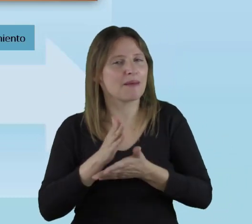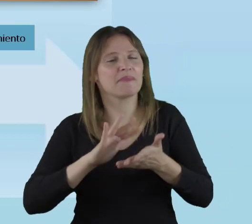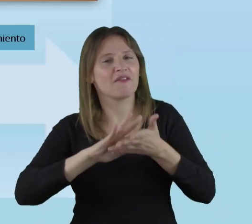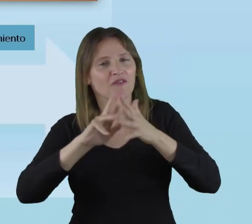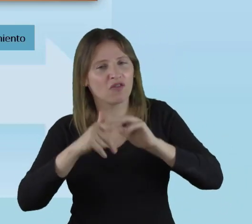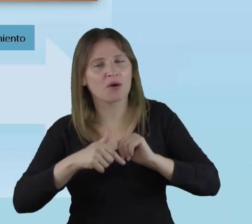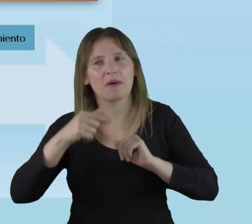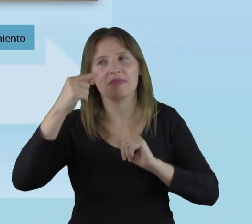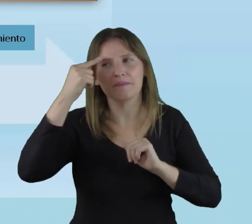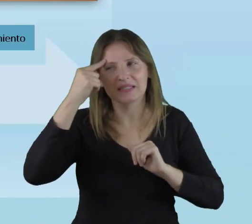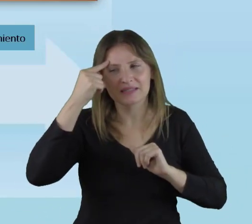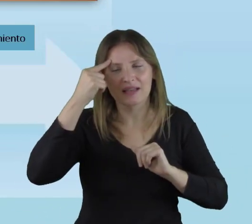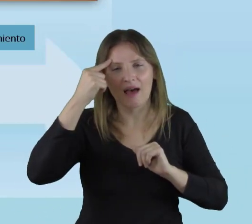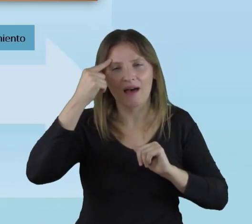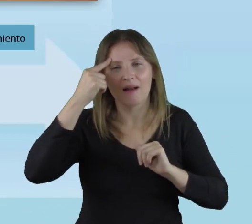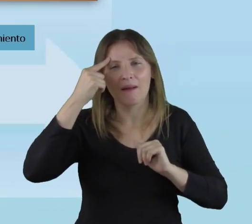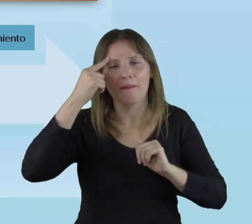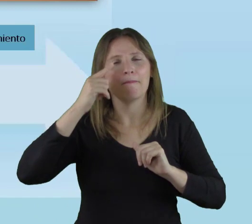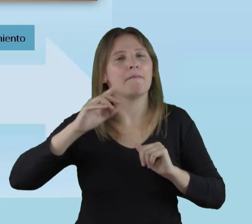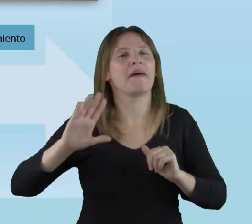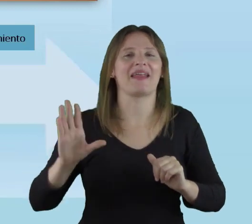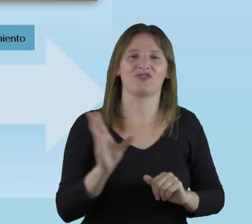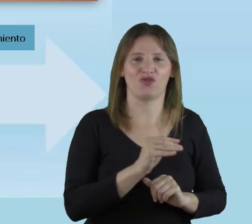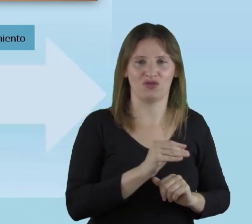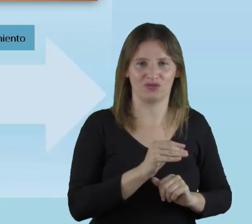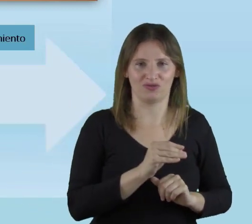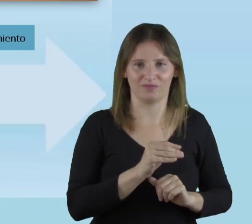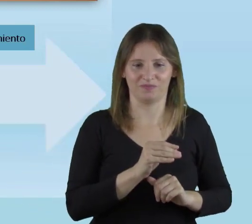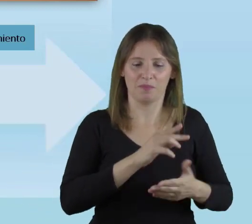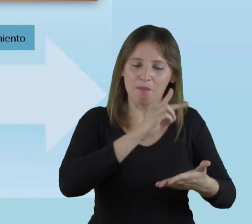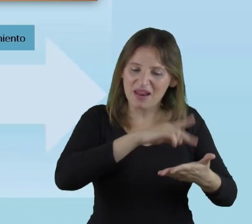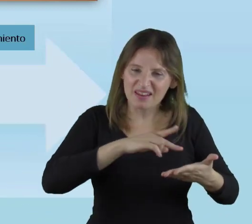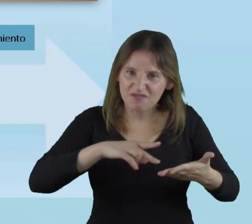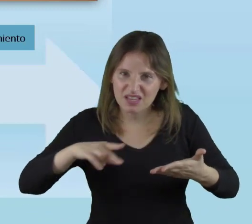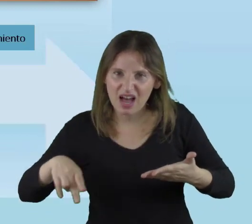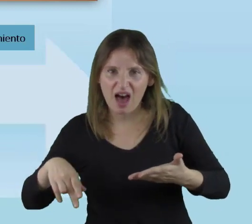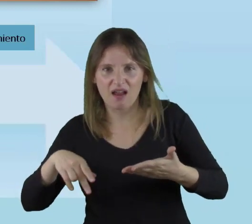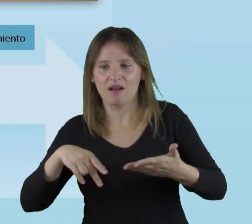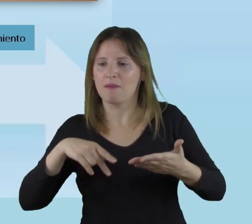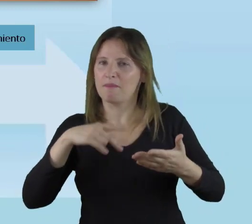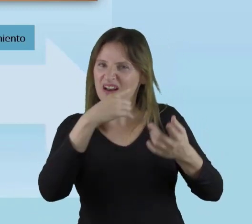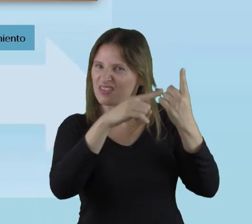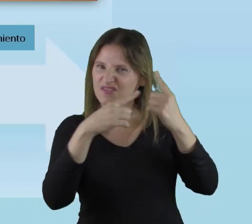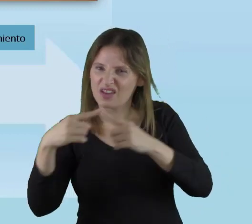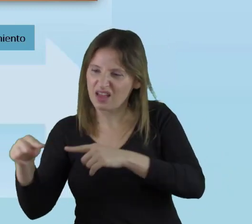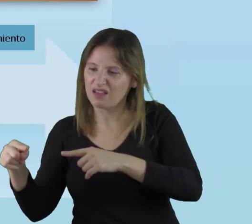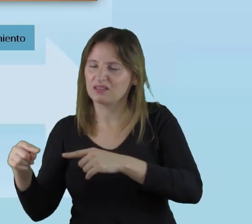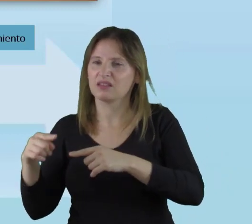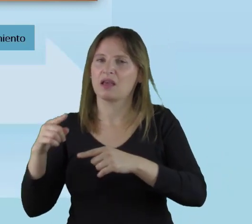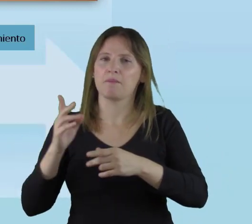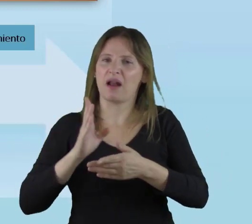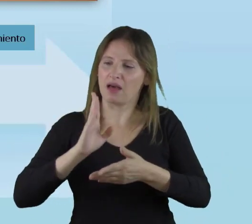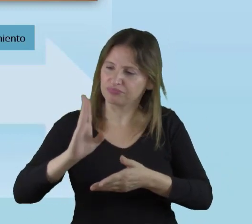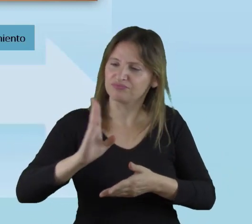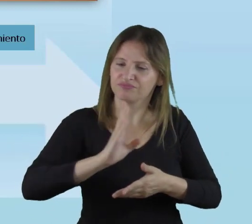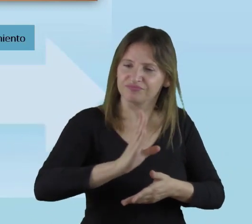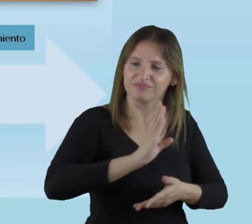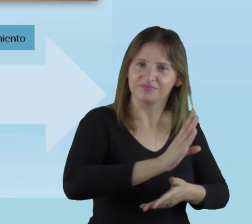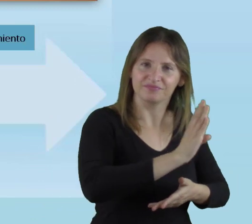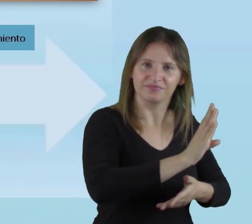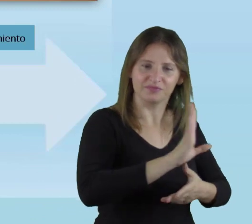siempre es esta forma de pensar, de universalizar nuestra planificación, nuestra